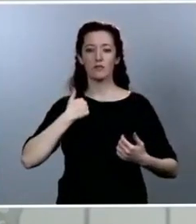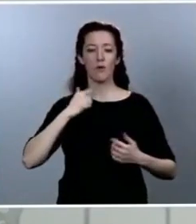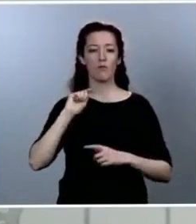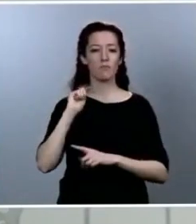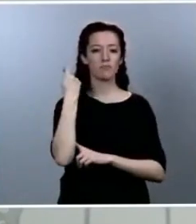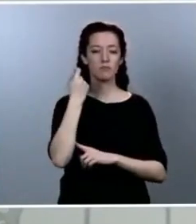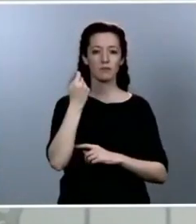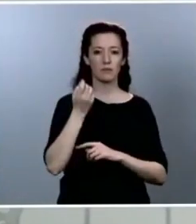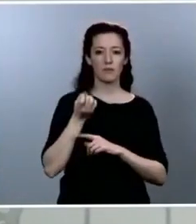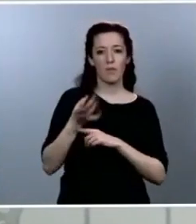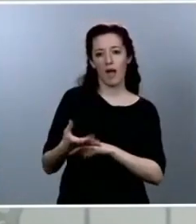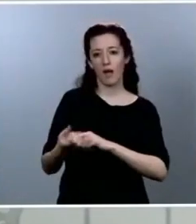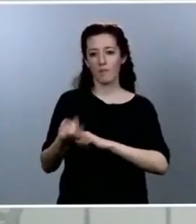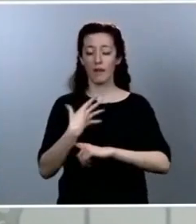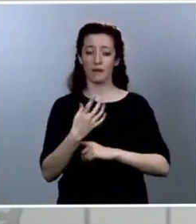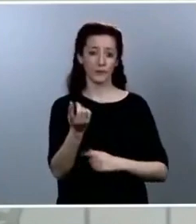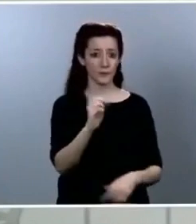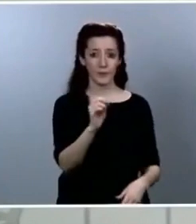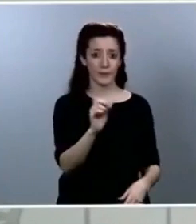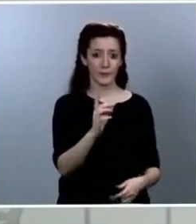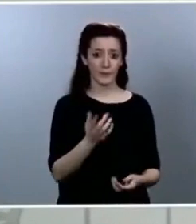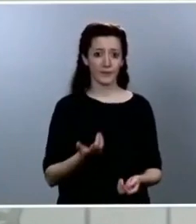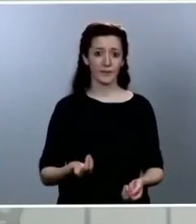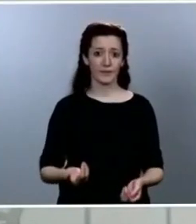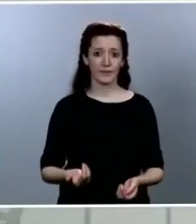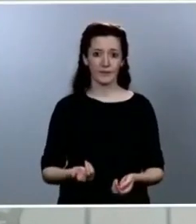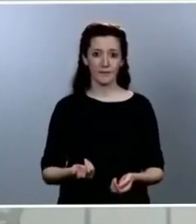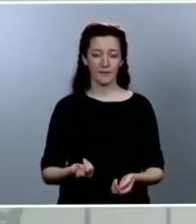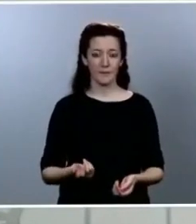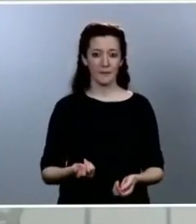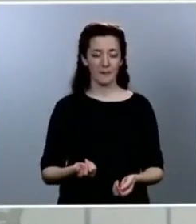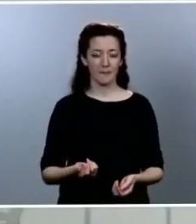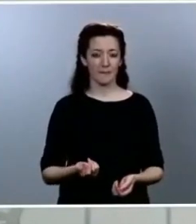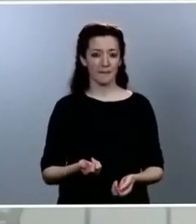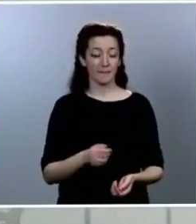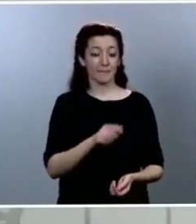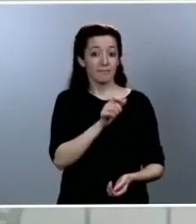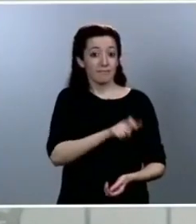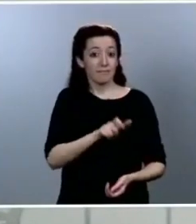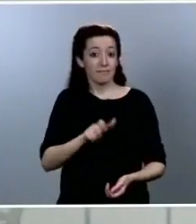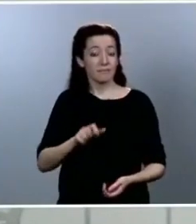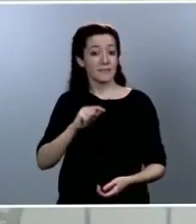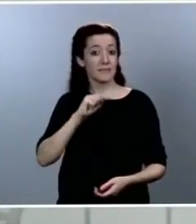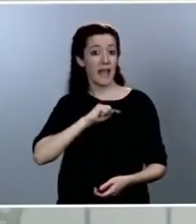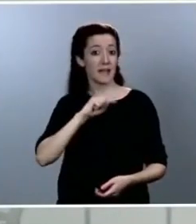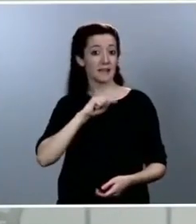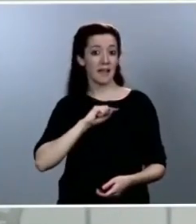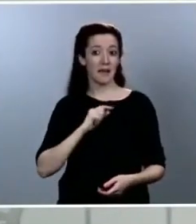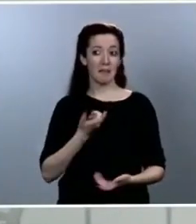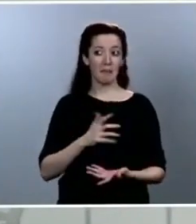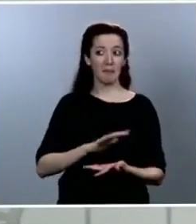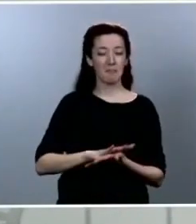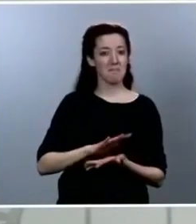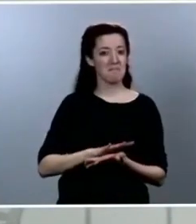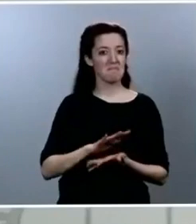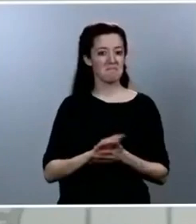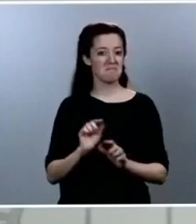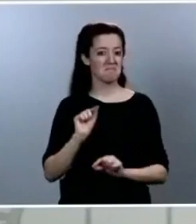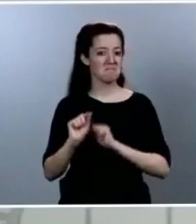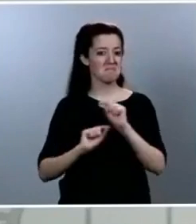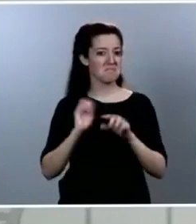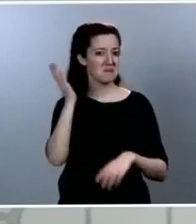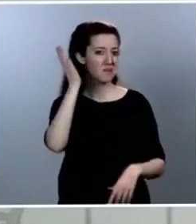territorios o las personas que se sienten más guarecidos pueden sentirse tentados a correr o incluso a saltarse las reglas, pero deben